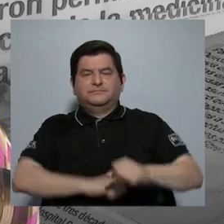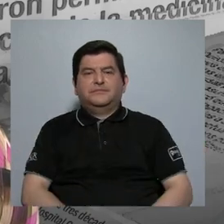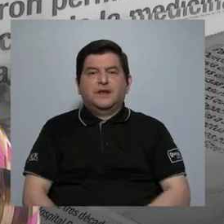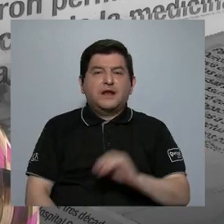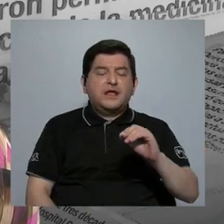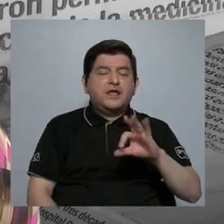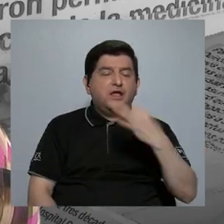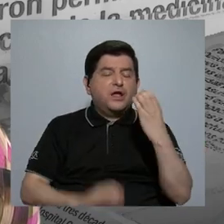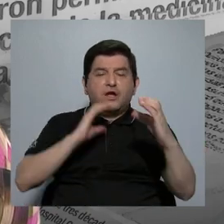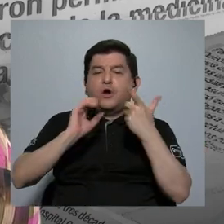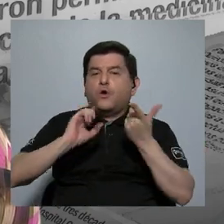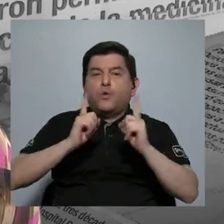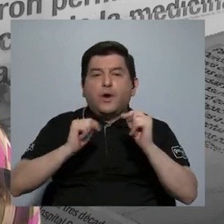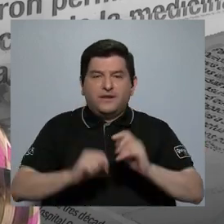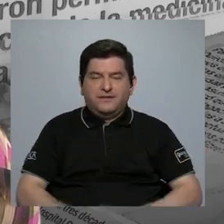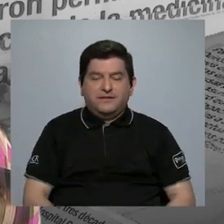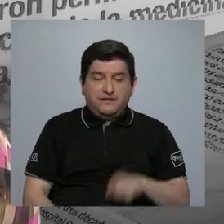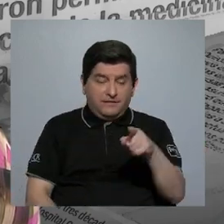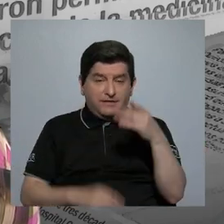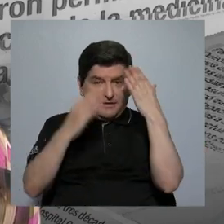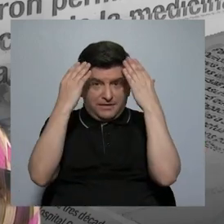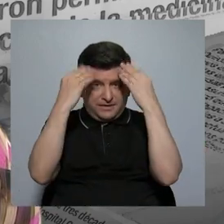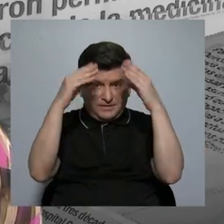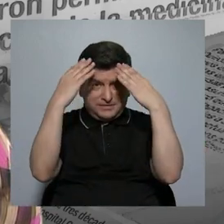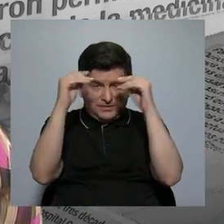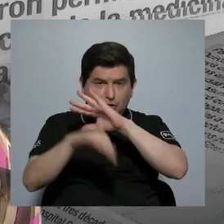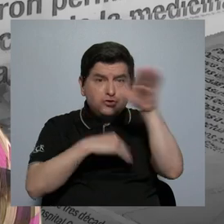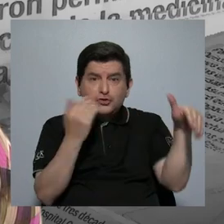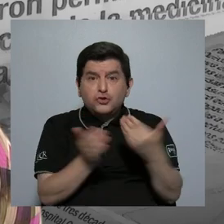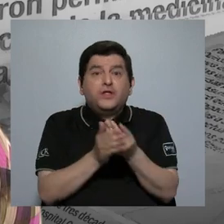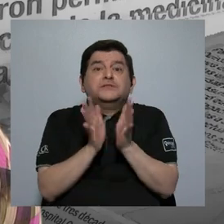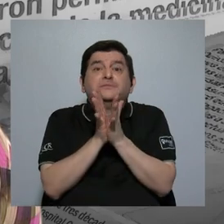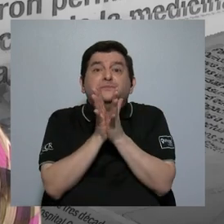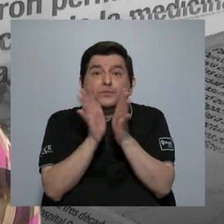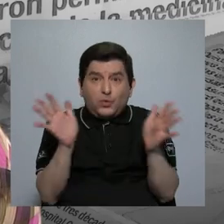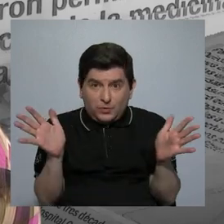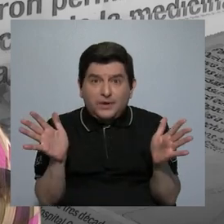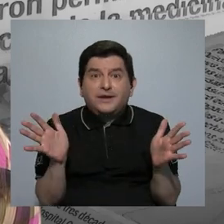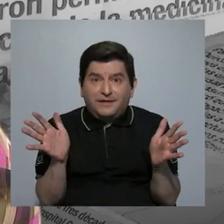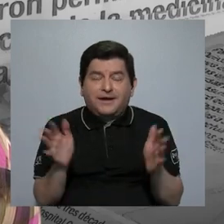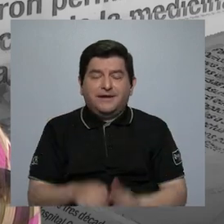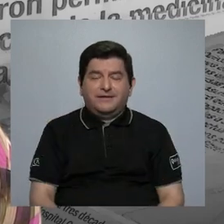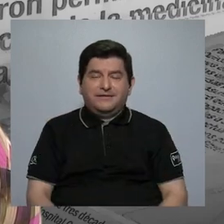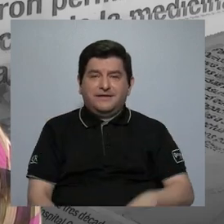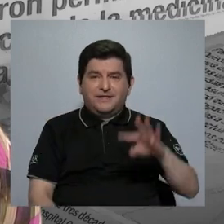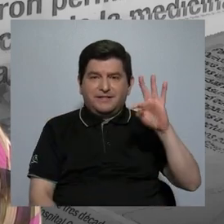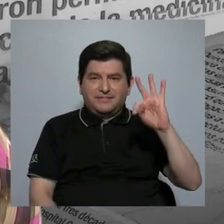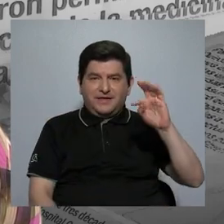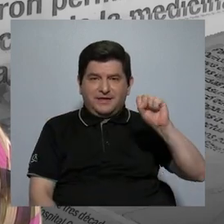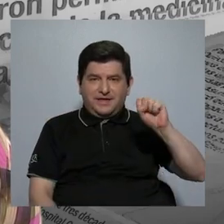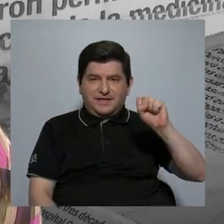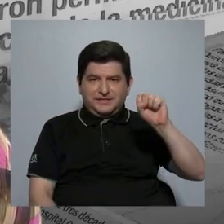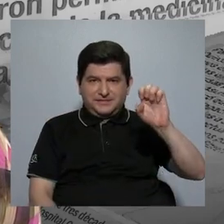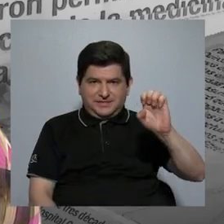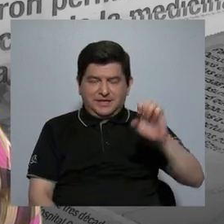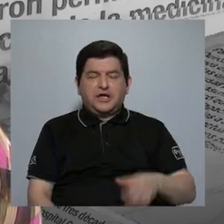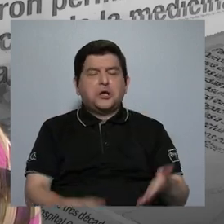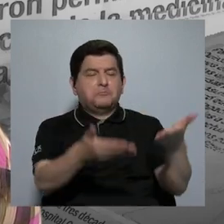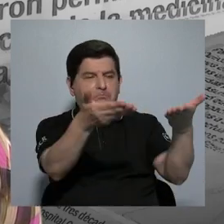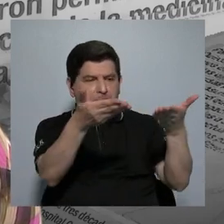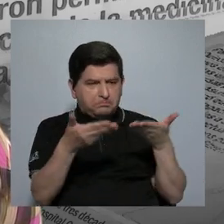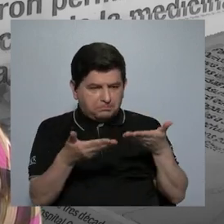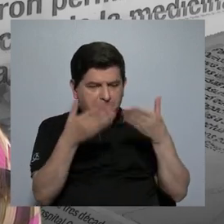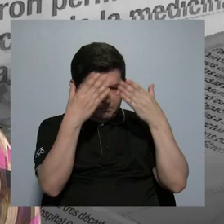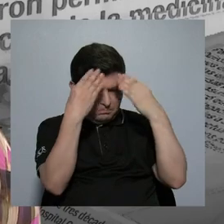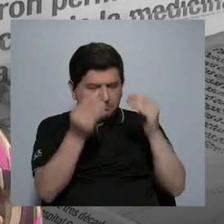y en qué medios. Entonces esa información, toda esa información pública, el Tribunal Supremo de Elecciones